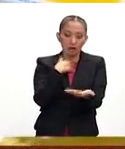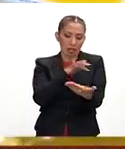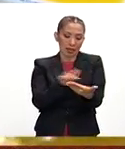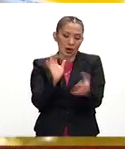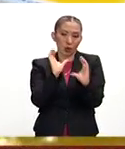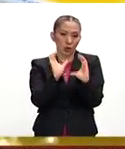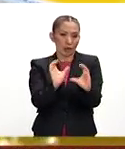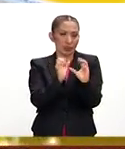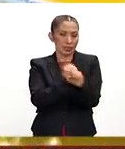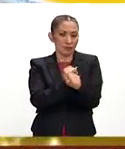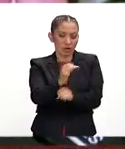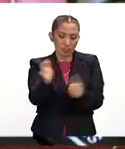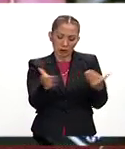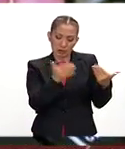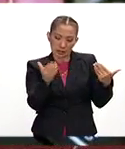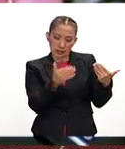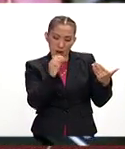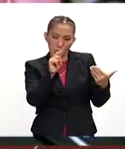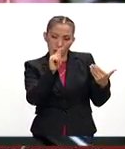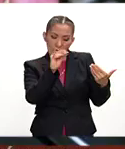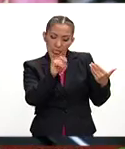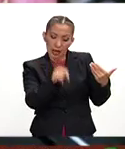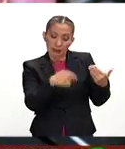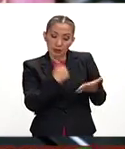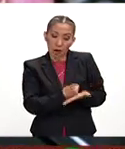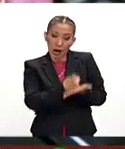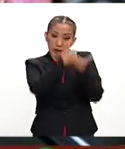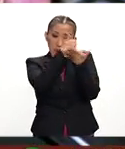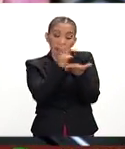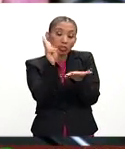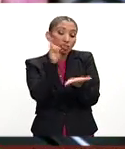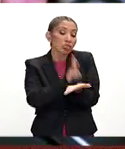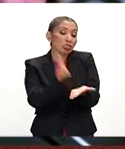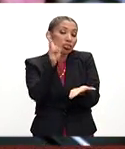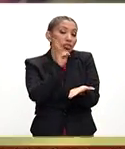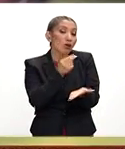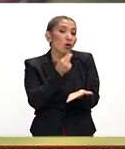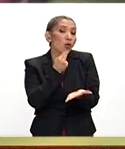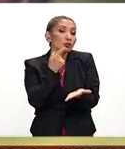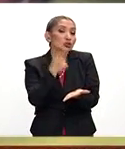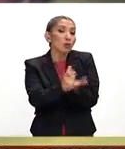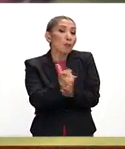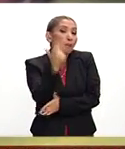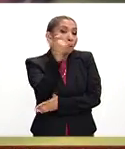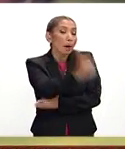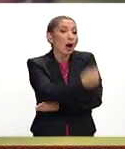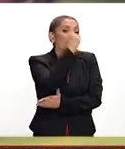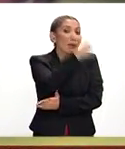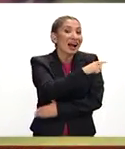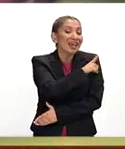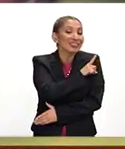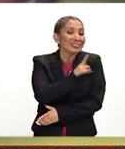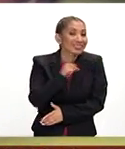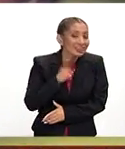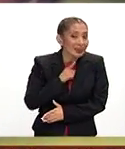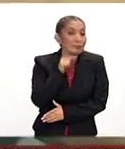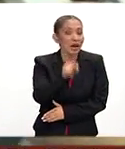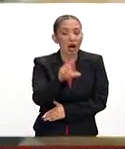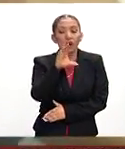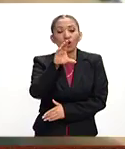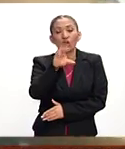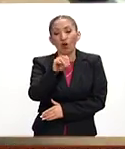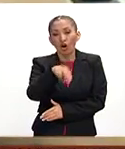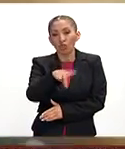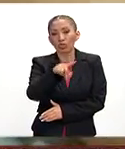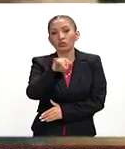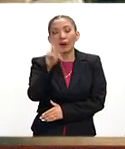cuidadosamente la información de su estado de cuenta. Esto le permitirá verificar la aplicación de su pago para su deuda. La Conducef le ofrece